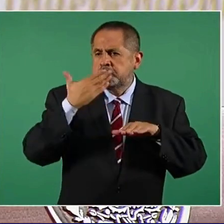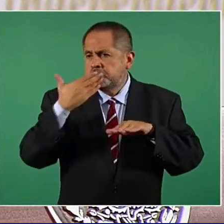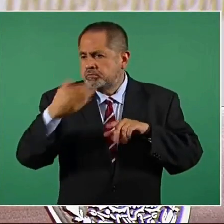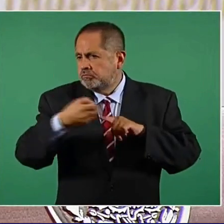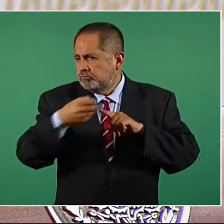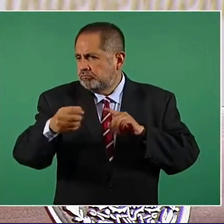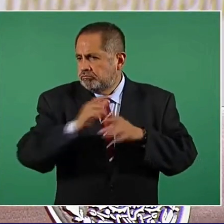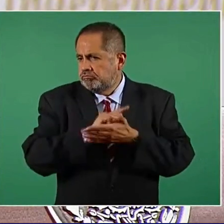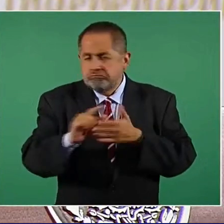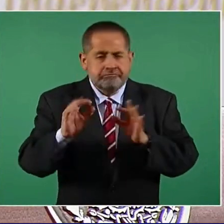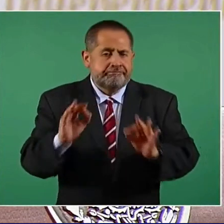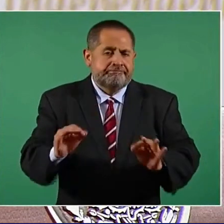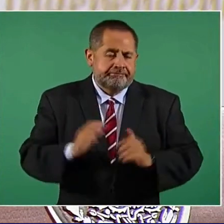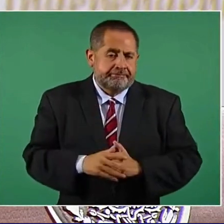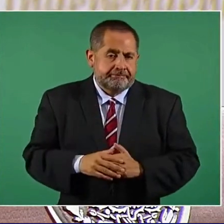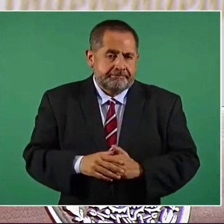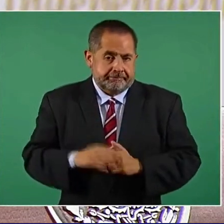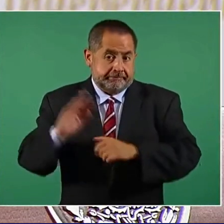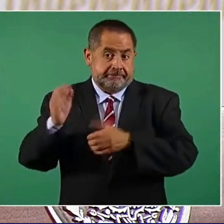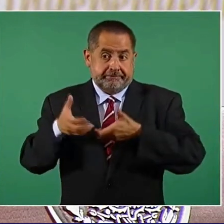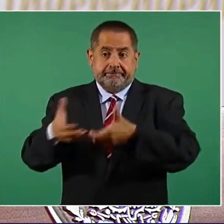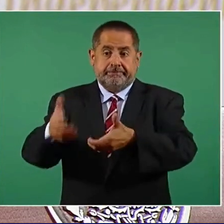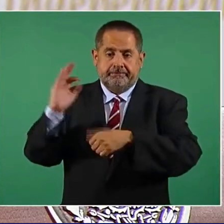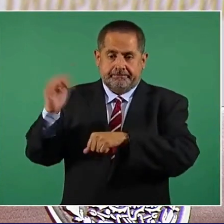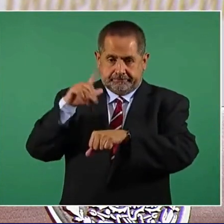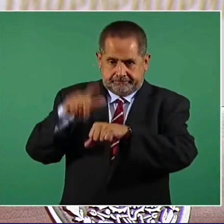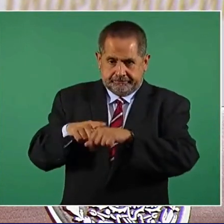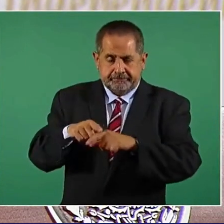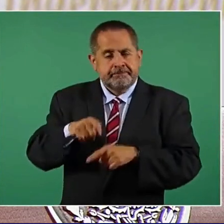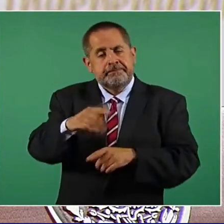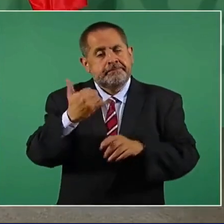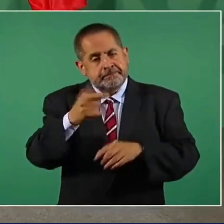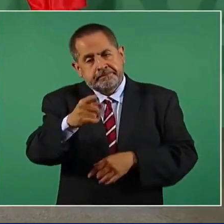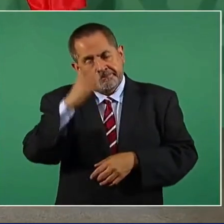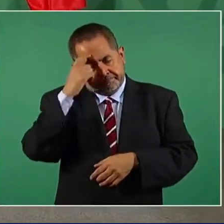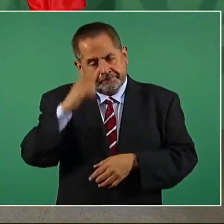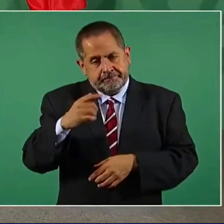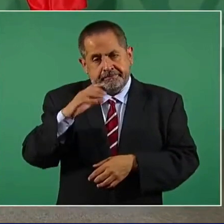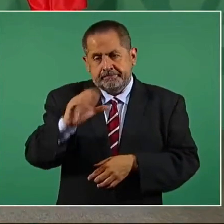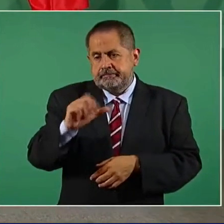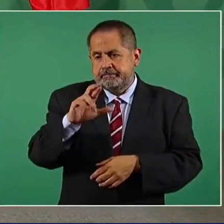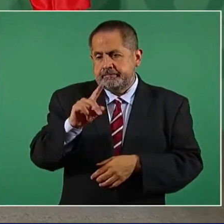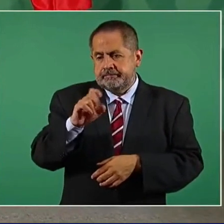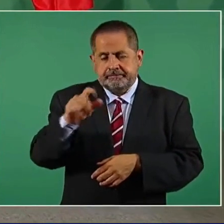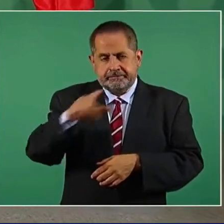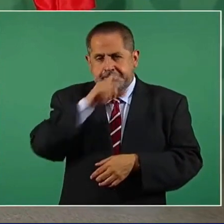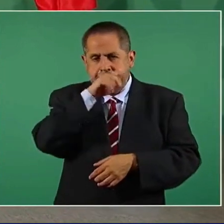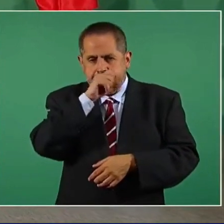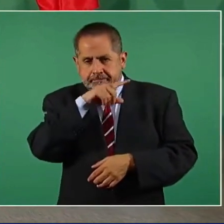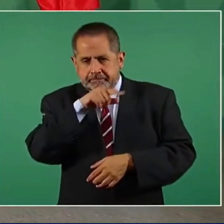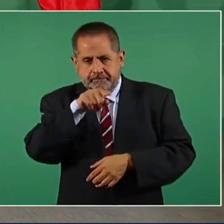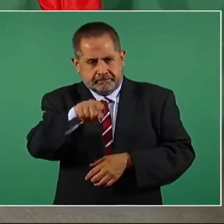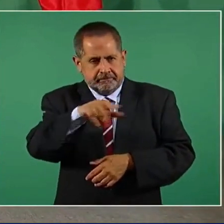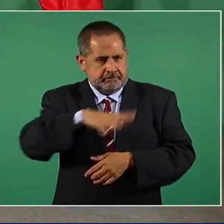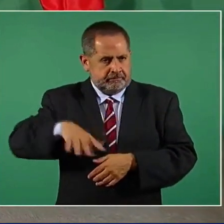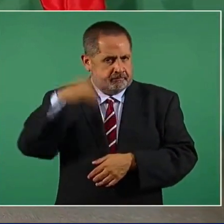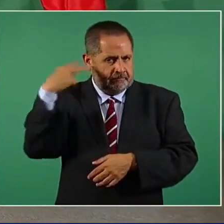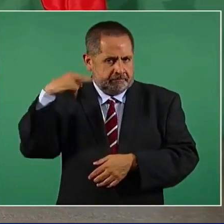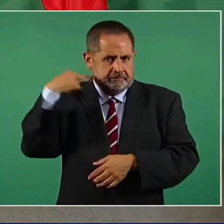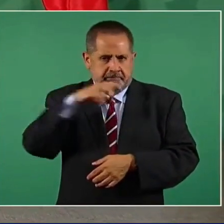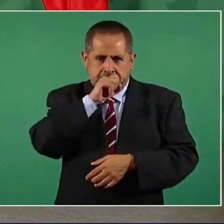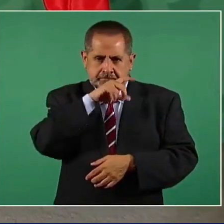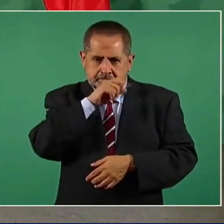federales. Y en el caso de Cardel ya se resolvió el problema que